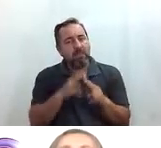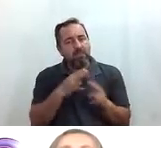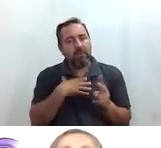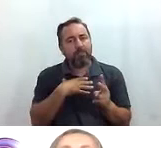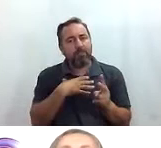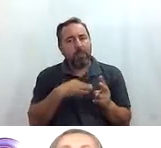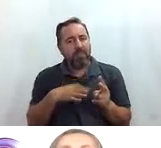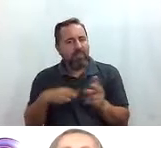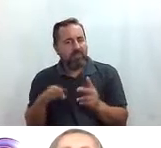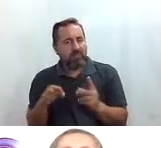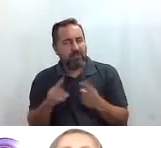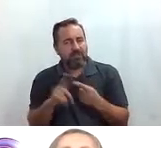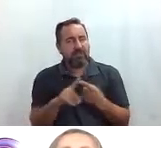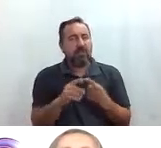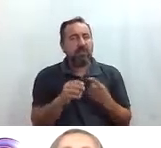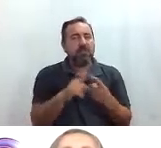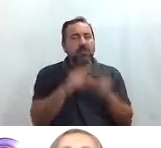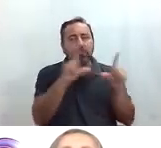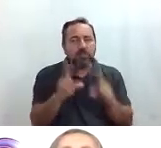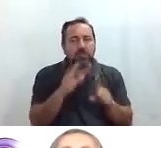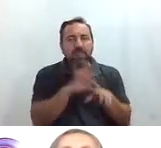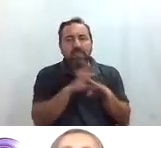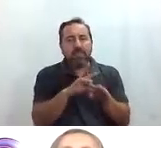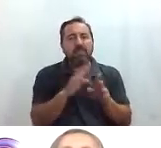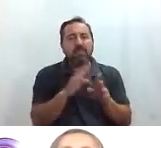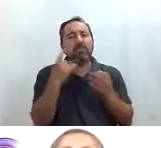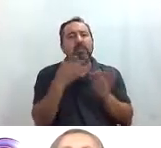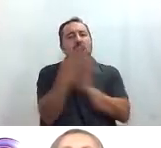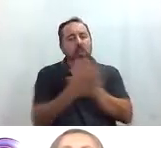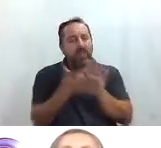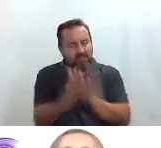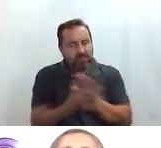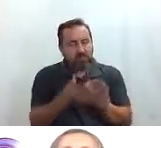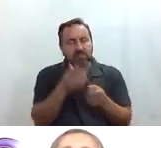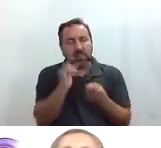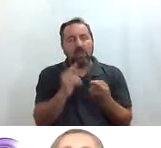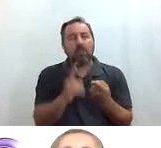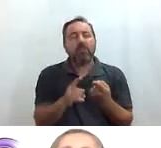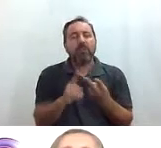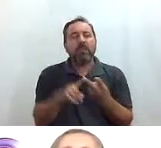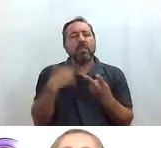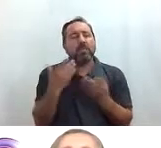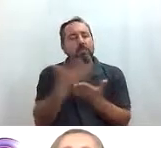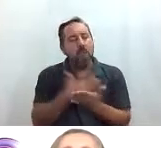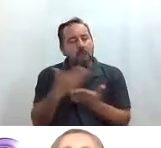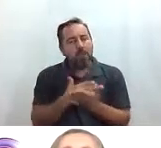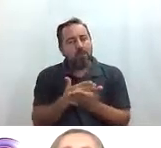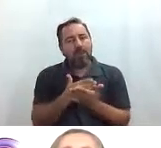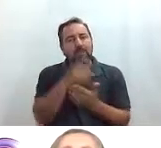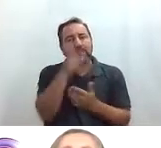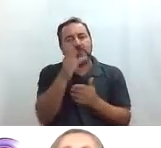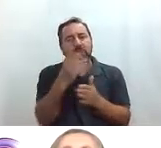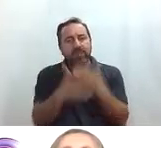y obras guías con obras en lenguaje de signos tienen también programas para personas con